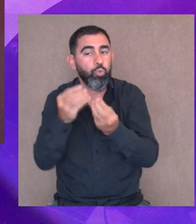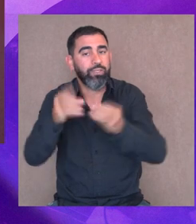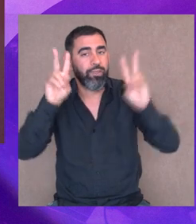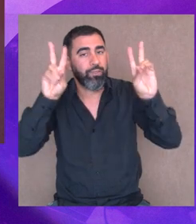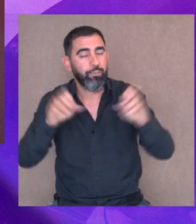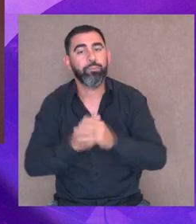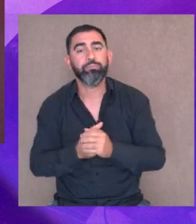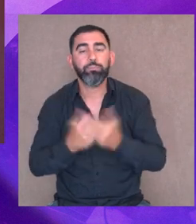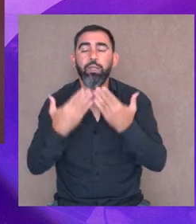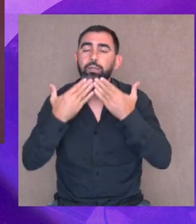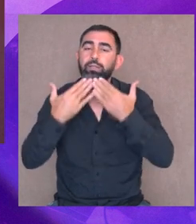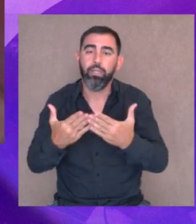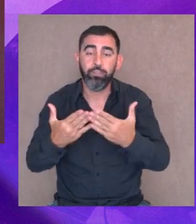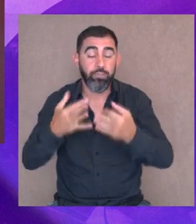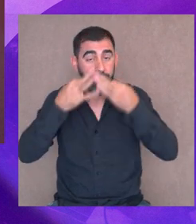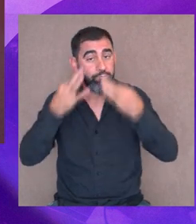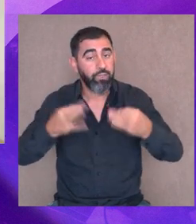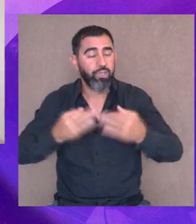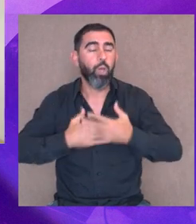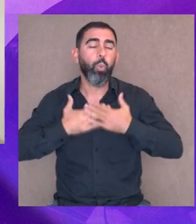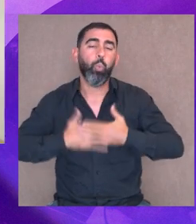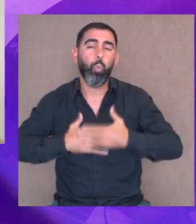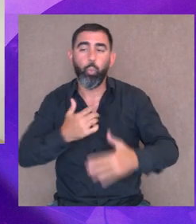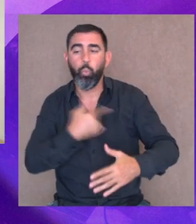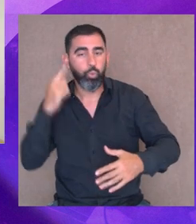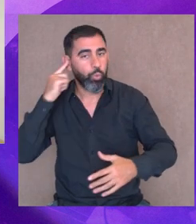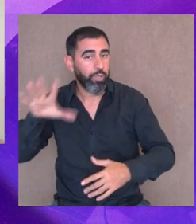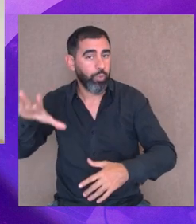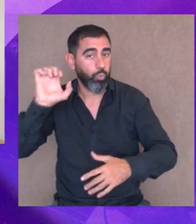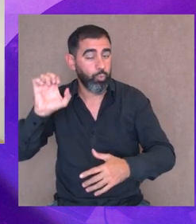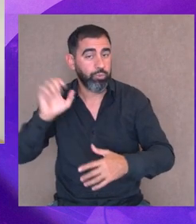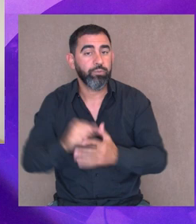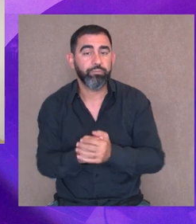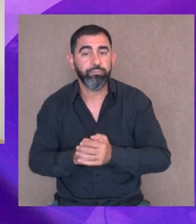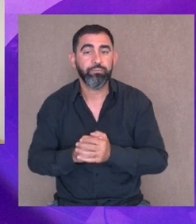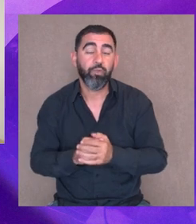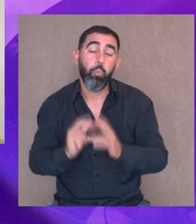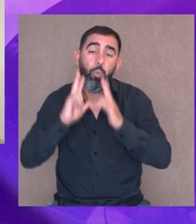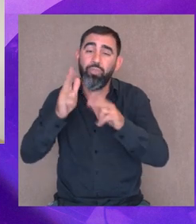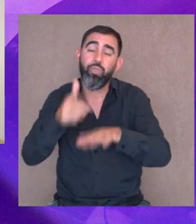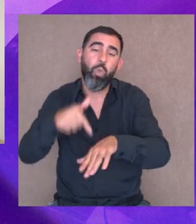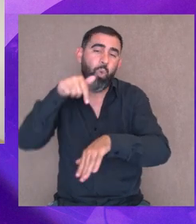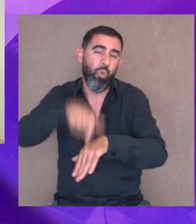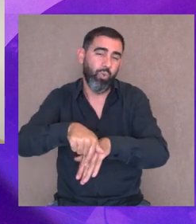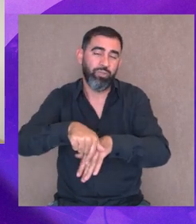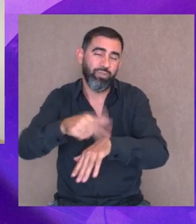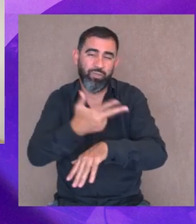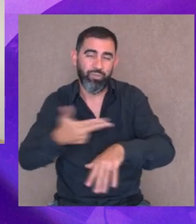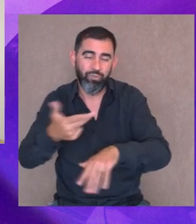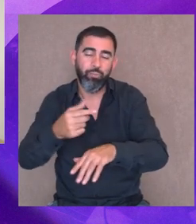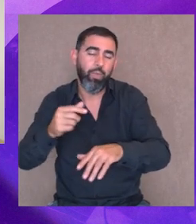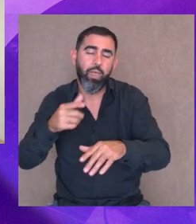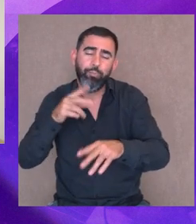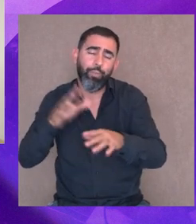en este tema. Bueno, muchísimas gracias, fue un placer enorme escucharlas, es como decía hoy Mónica, no Teresa,